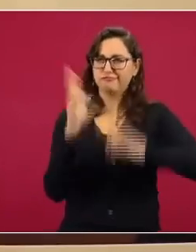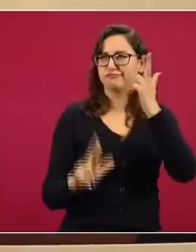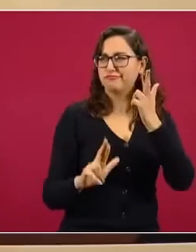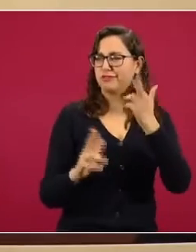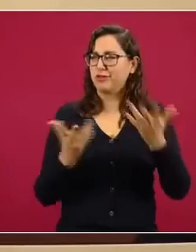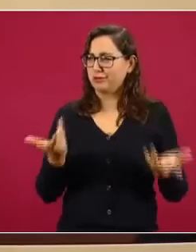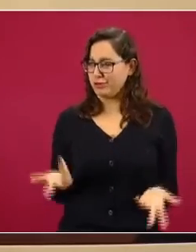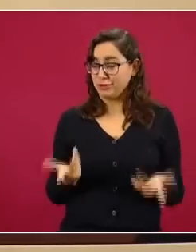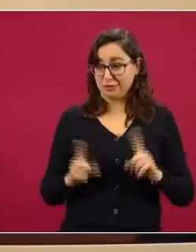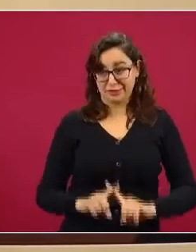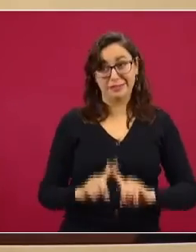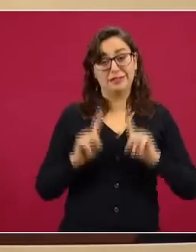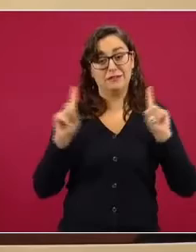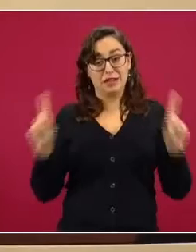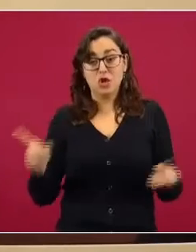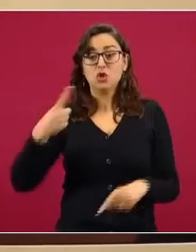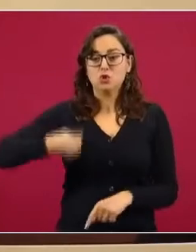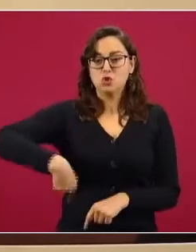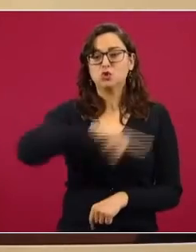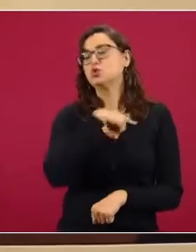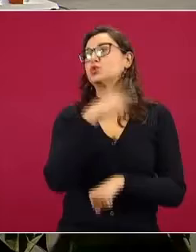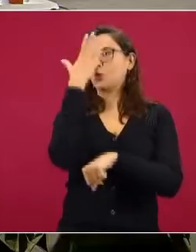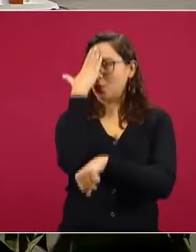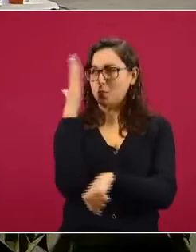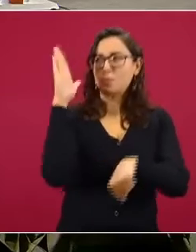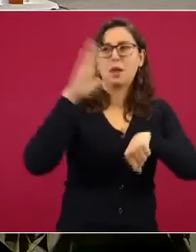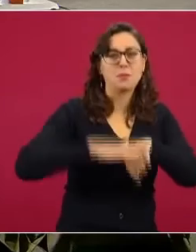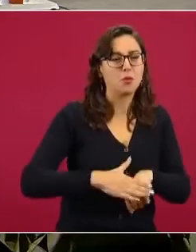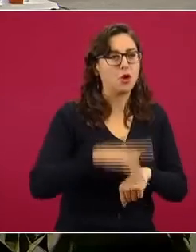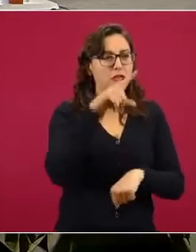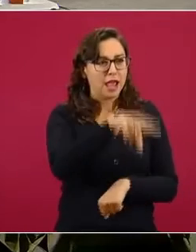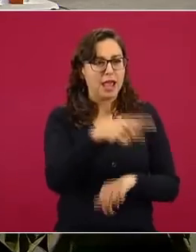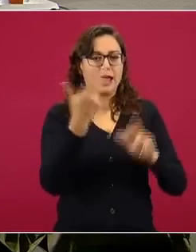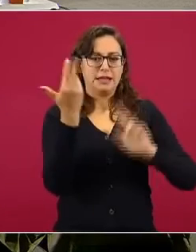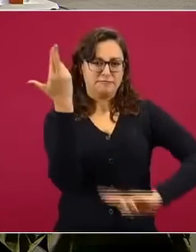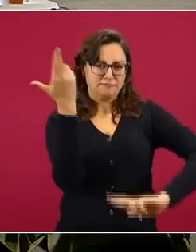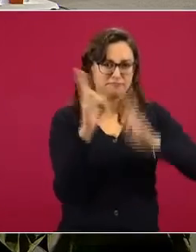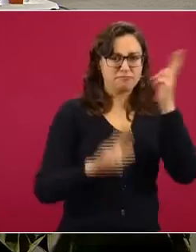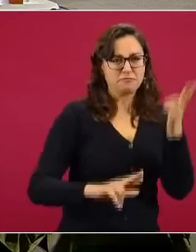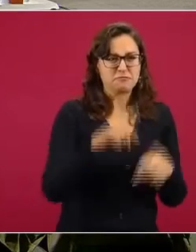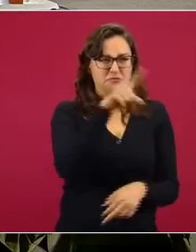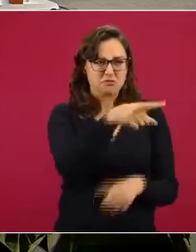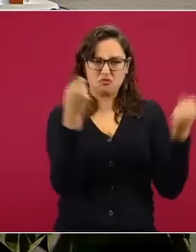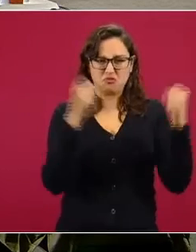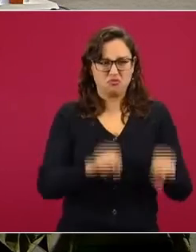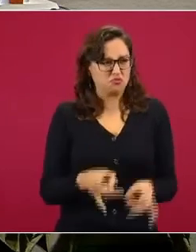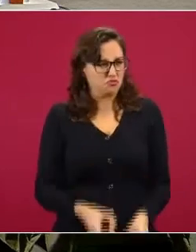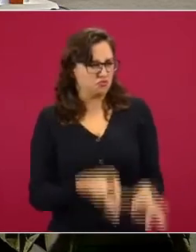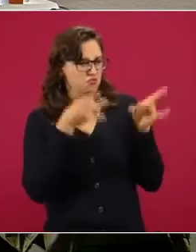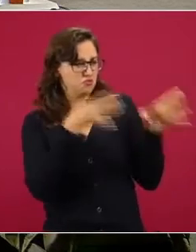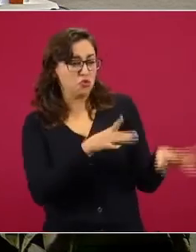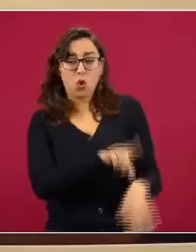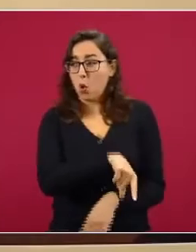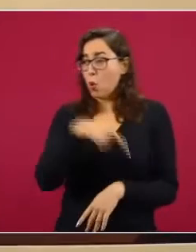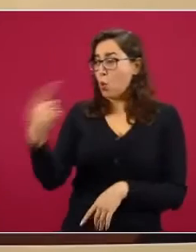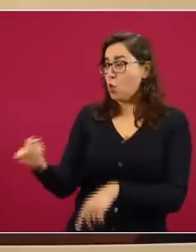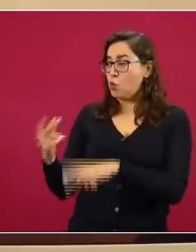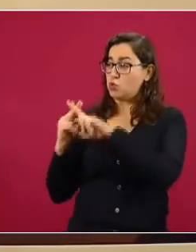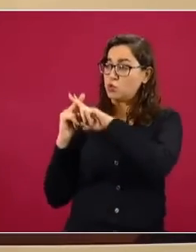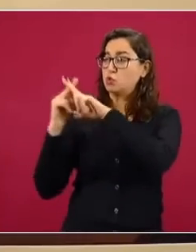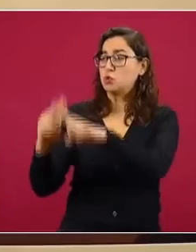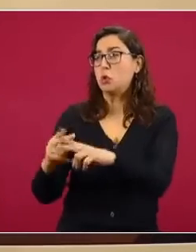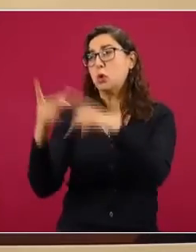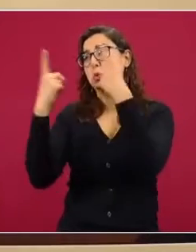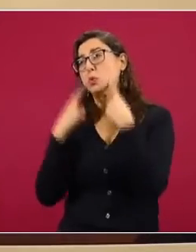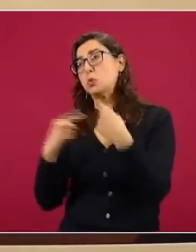o sea que nosotros conmemoramos la caída de un dictador y los derechos sociales emanados de la gesta mientras ustedes conmemoran y lloran la muerte